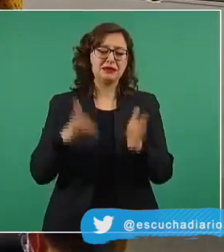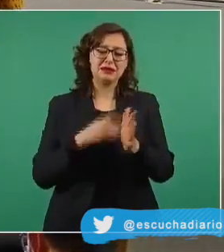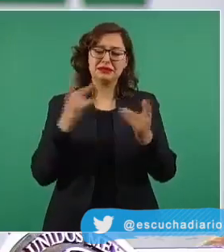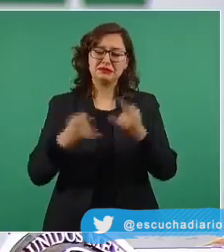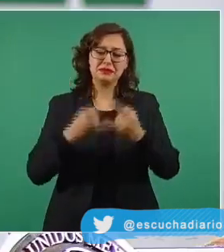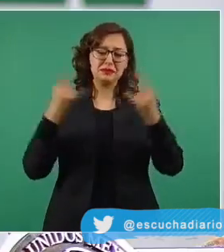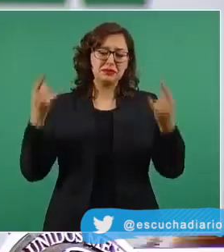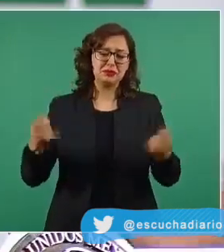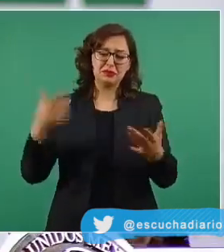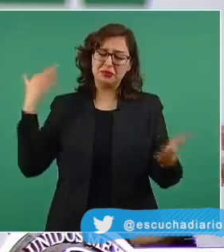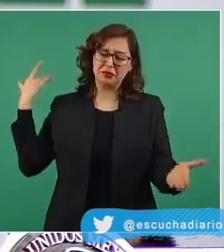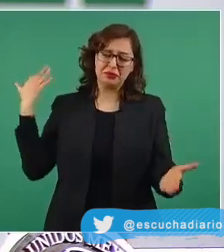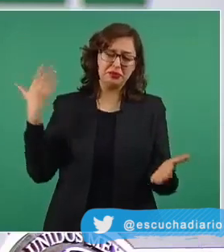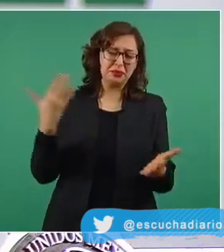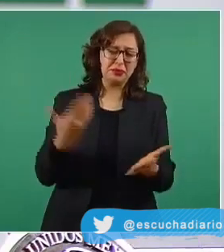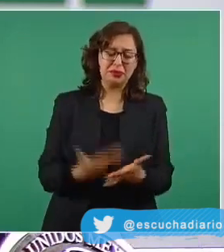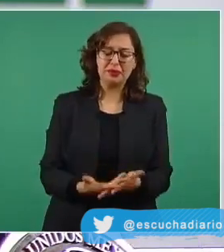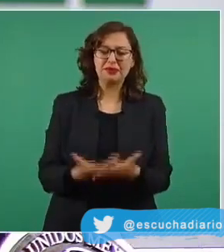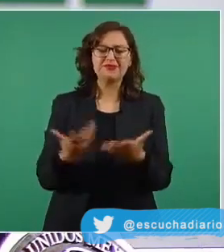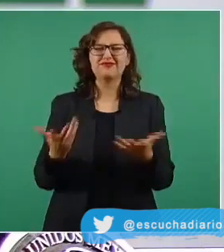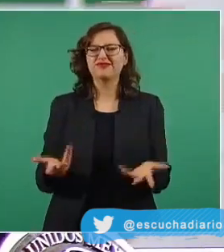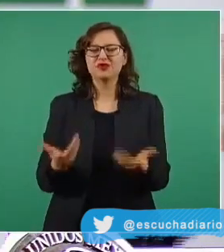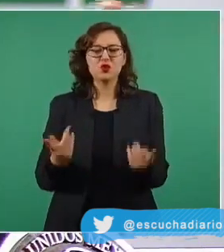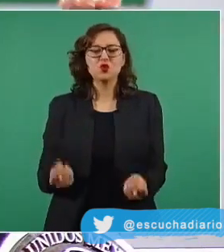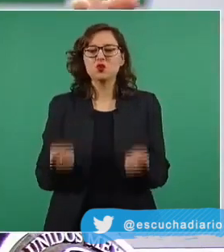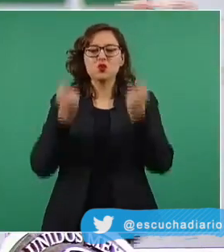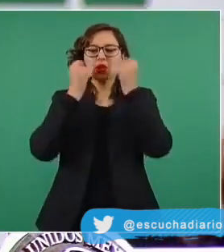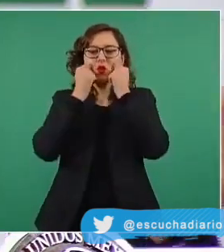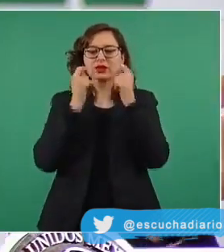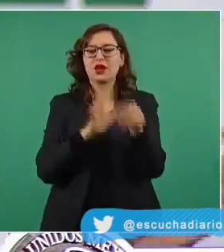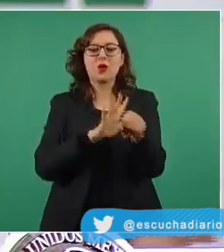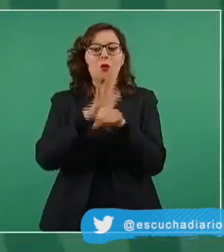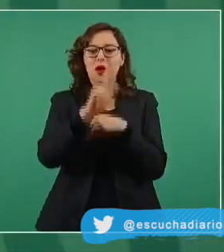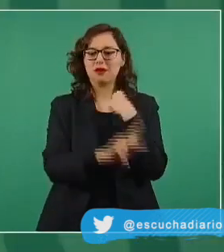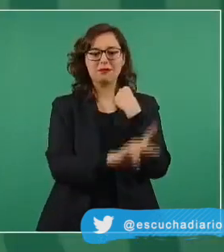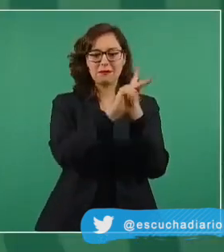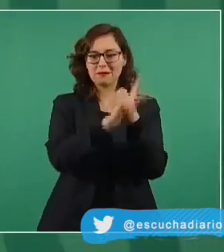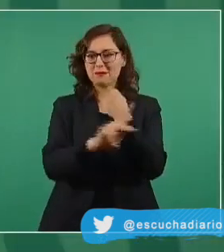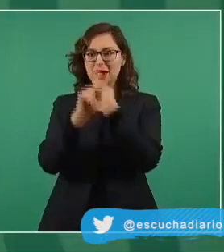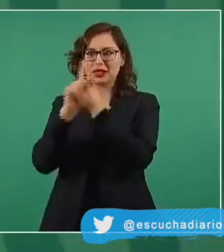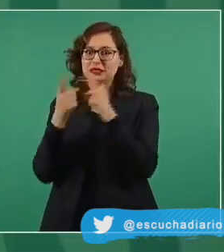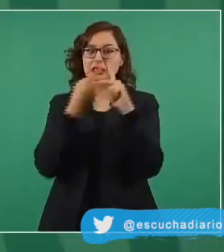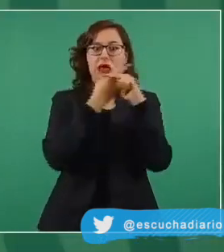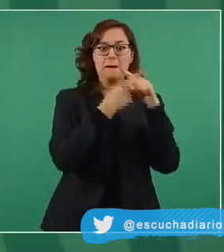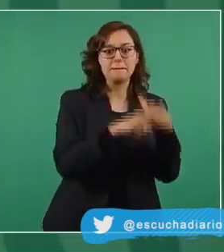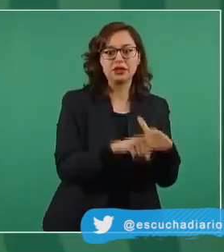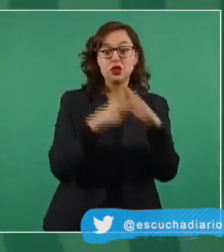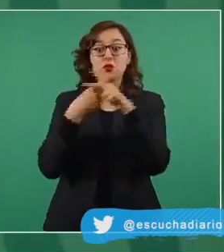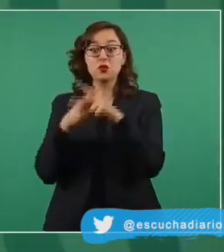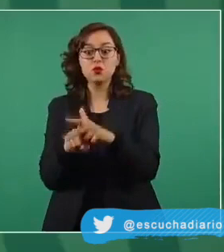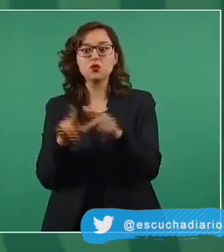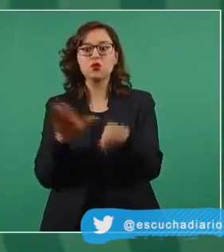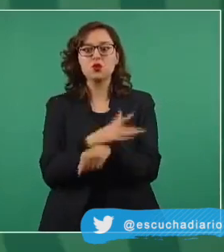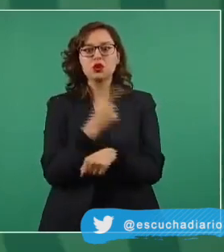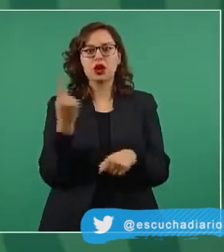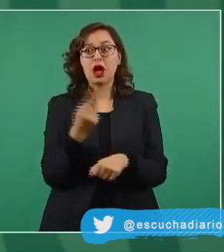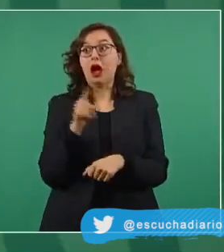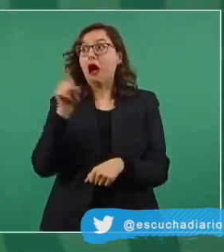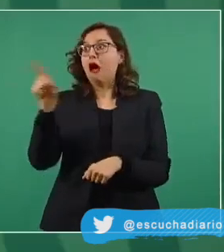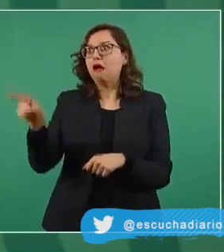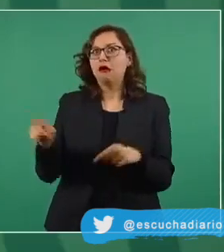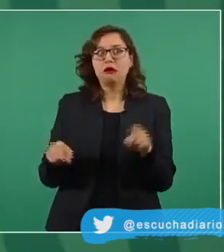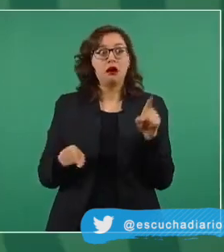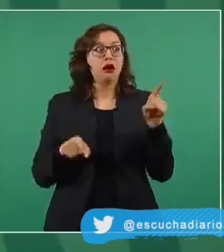Jalisco, Sinaloa, Nuevo León y Veracruz, seguida de Quintana Roo, Tabasco, Guerrero, Baja